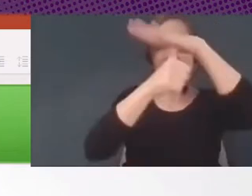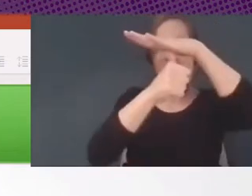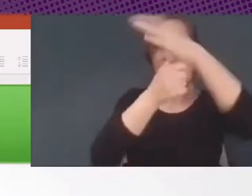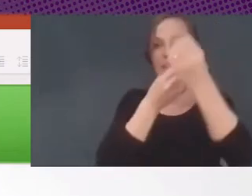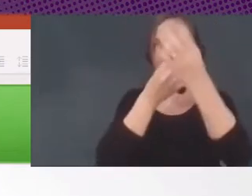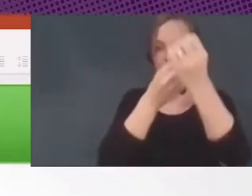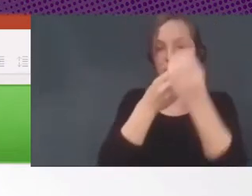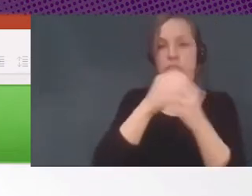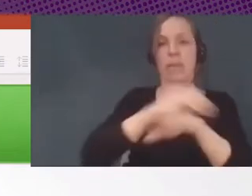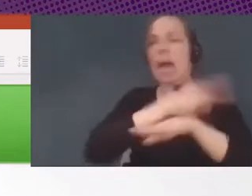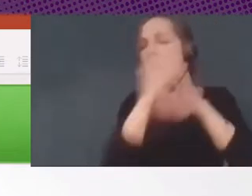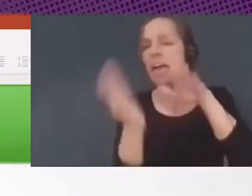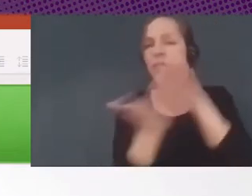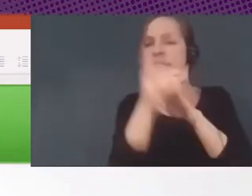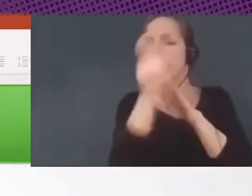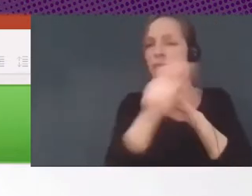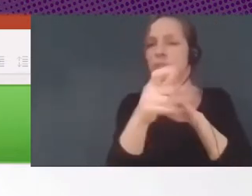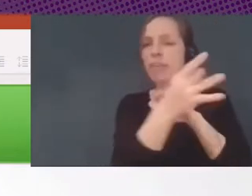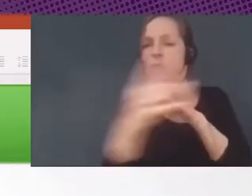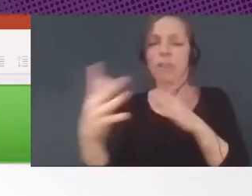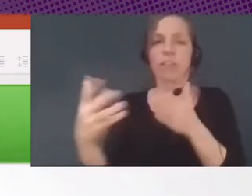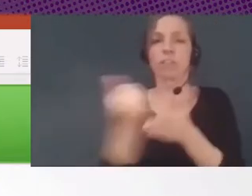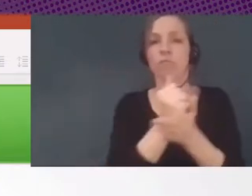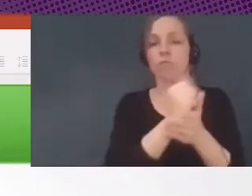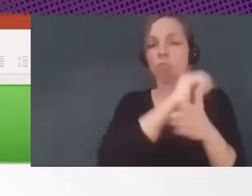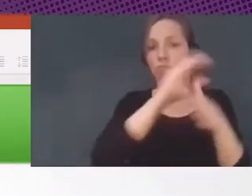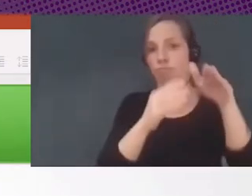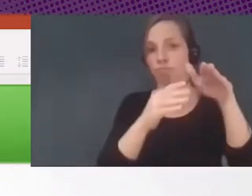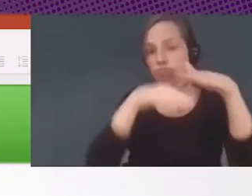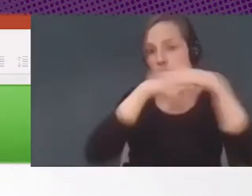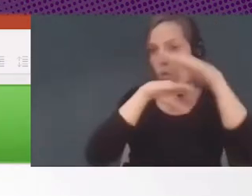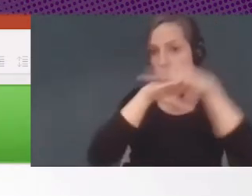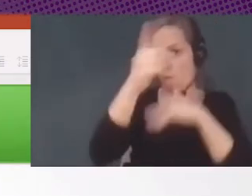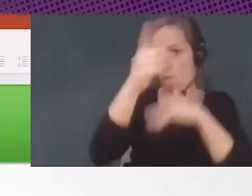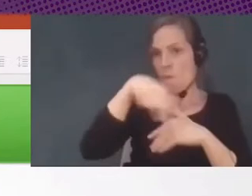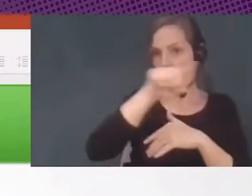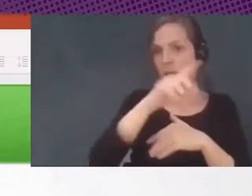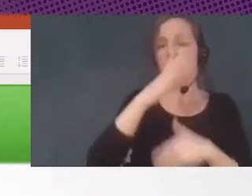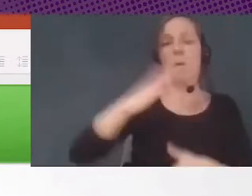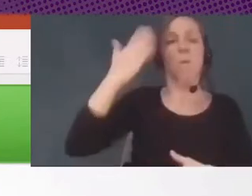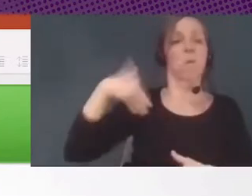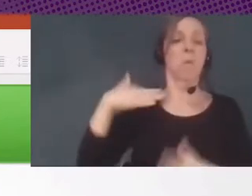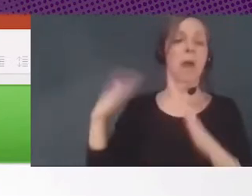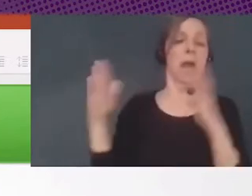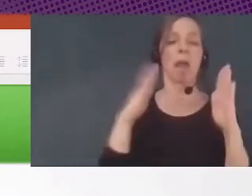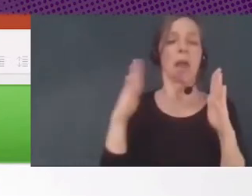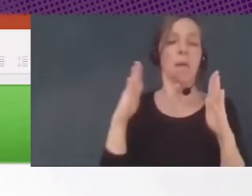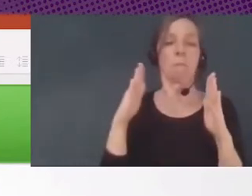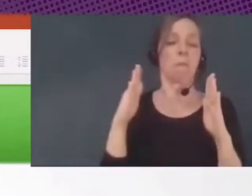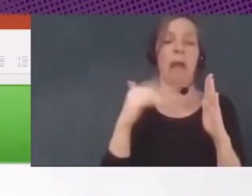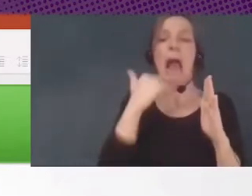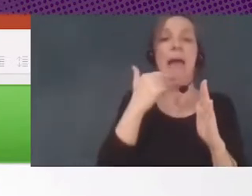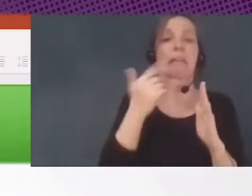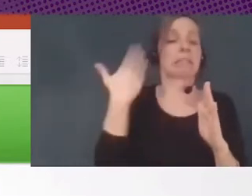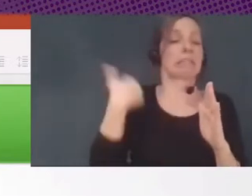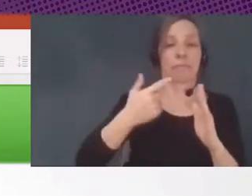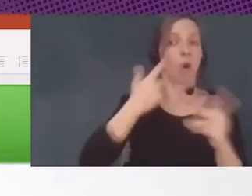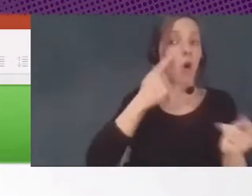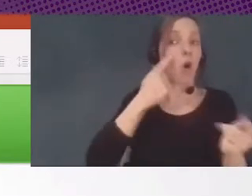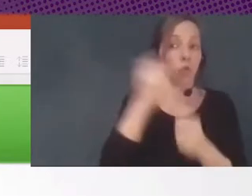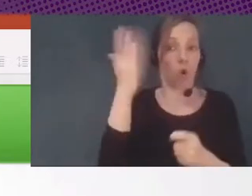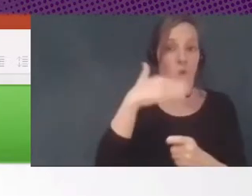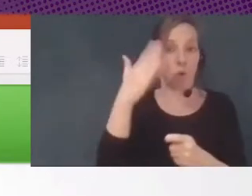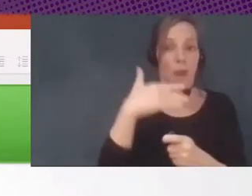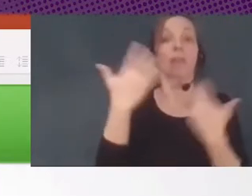sobre los deudores, en esa época manejada privada y sin regulación alguna. Y esa información se compartía entre